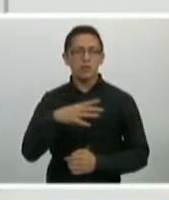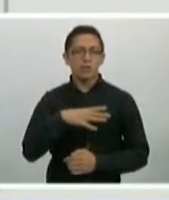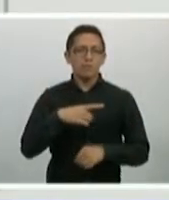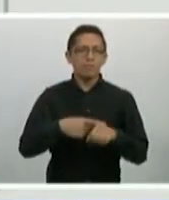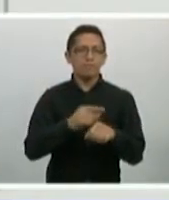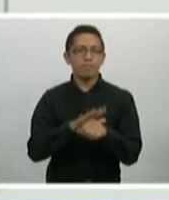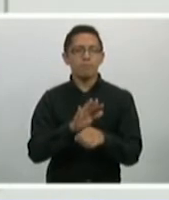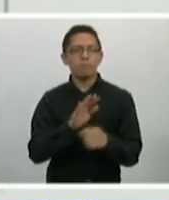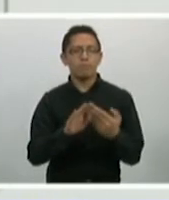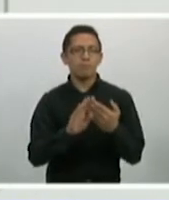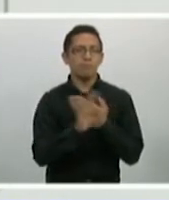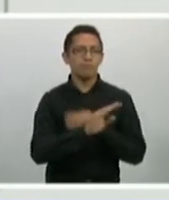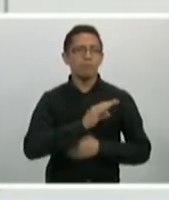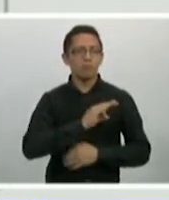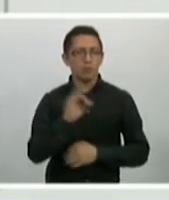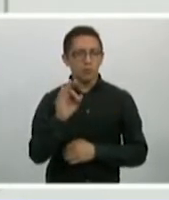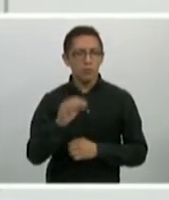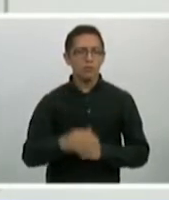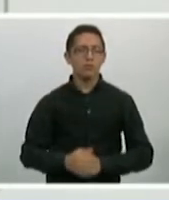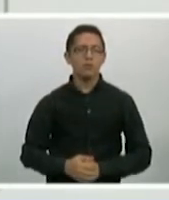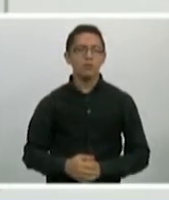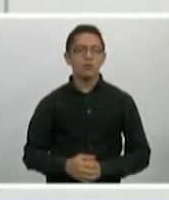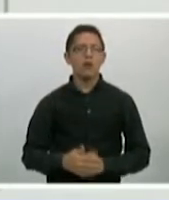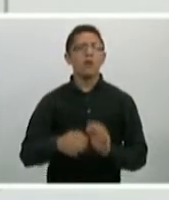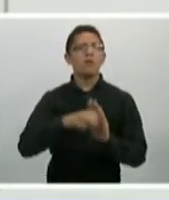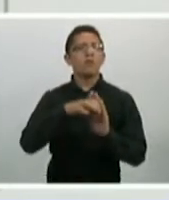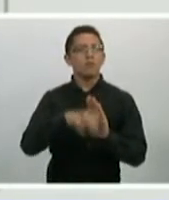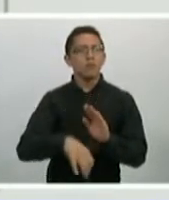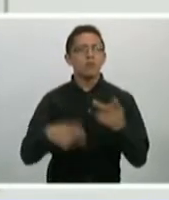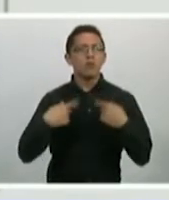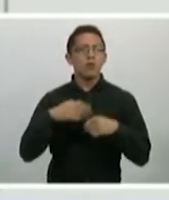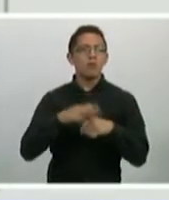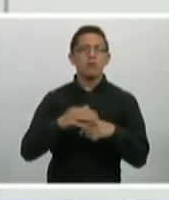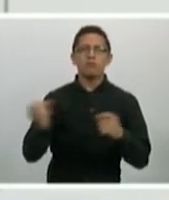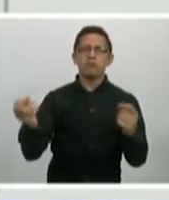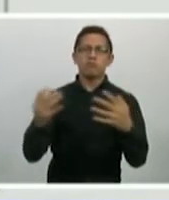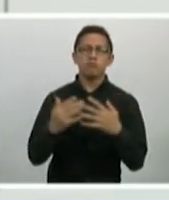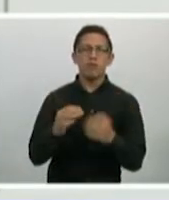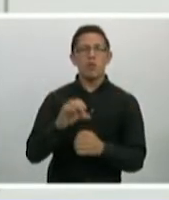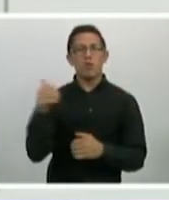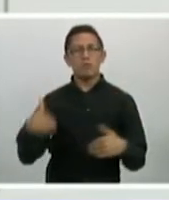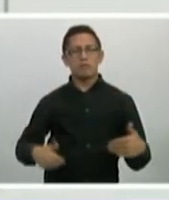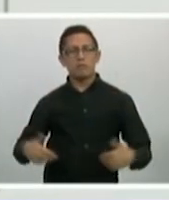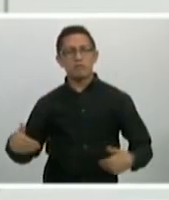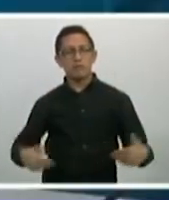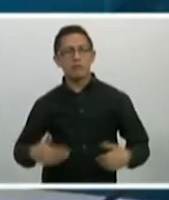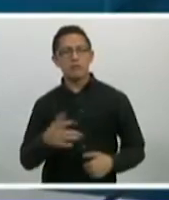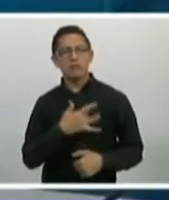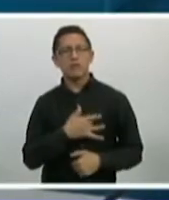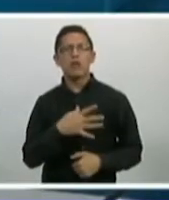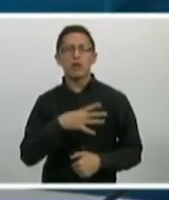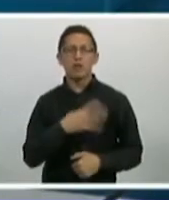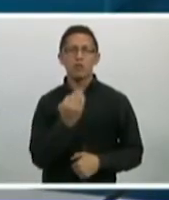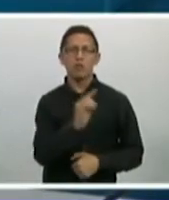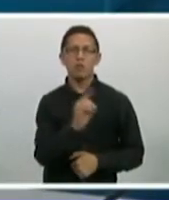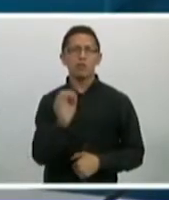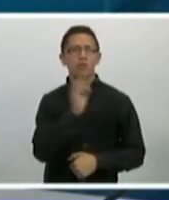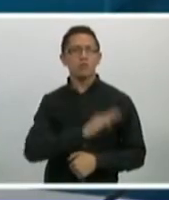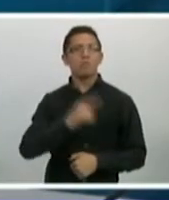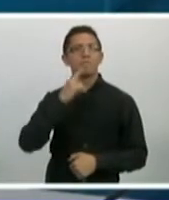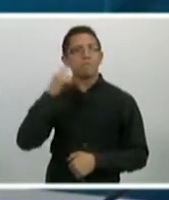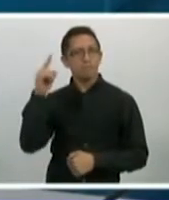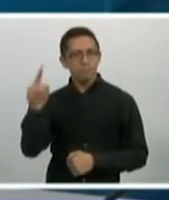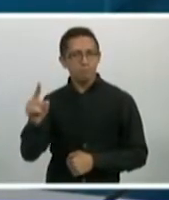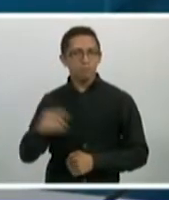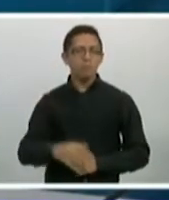¿Qué va a pasar si hay alguien que excede de esto y molesta a los demás? Bueno, habrá números de denuncia donde lo que haremos